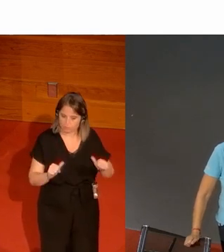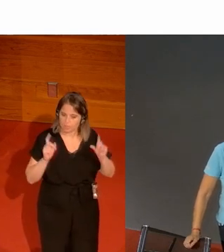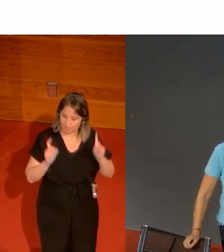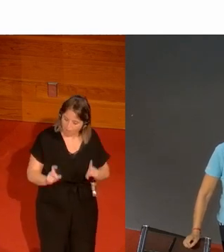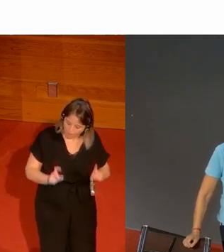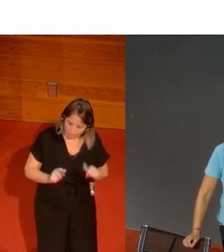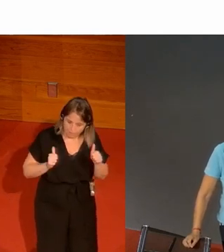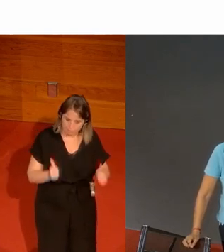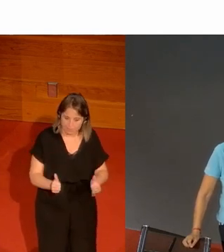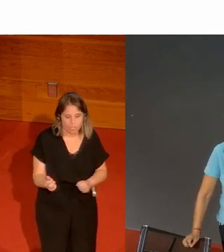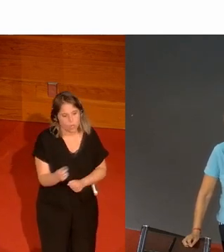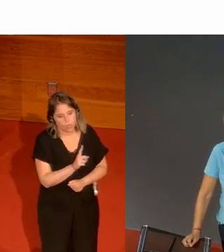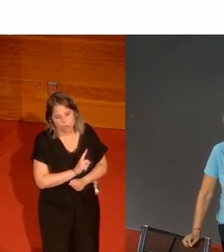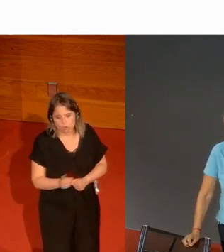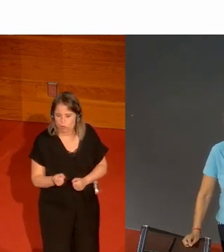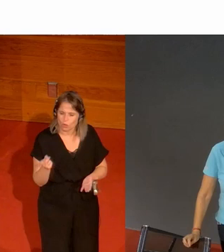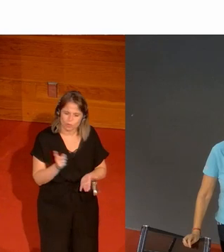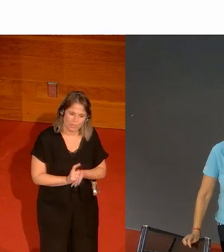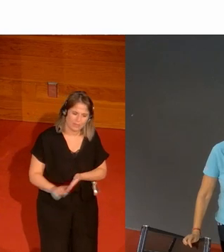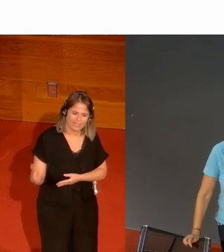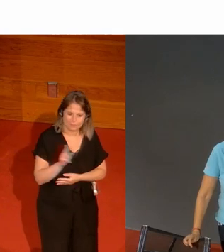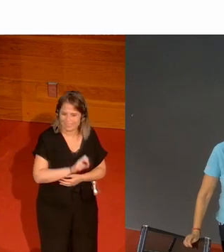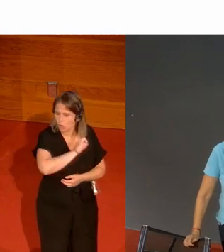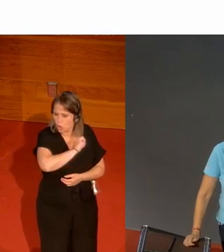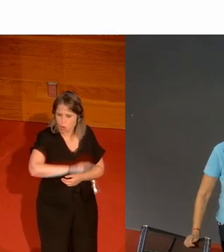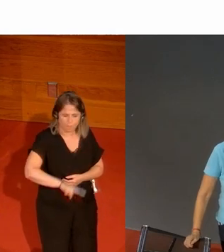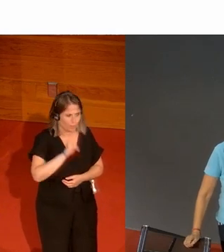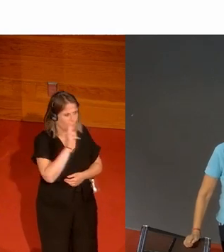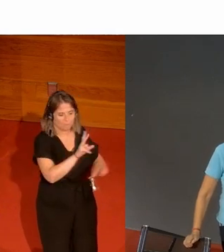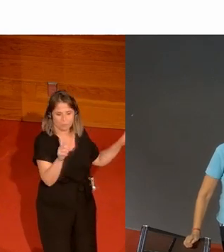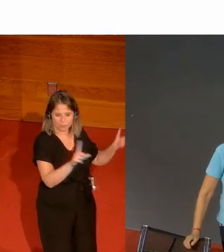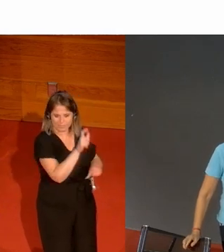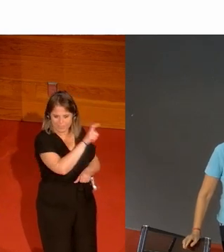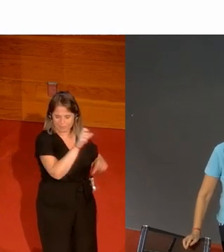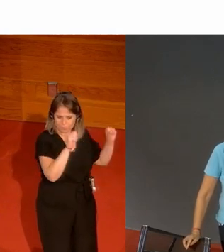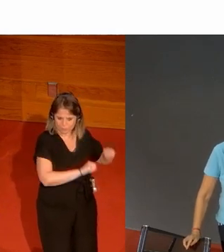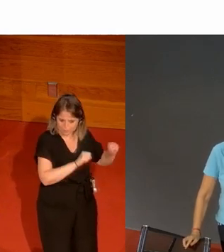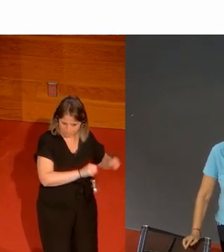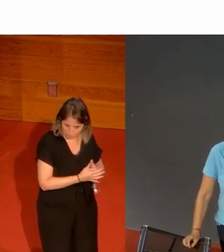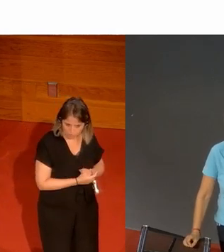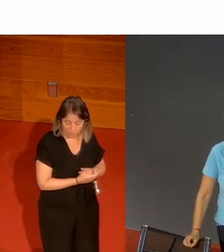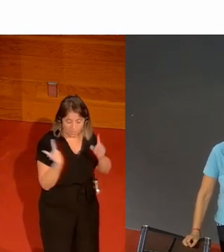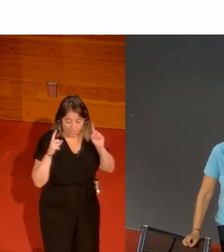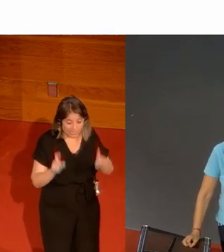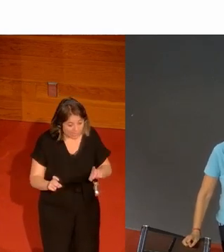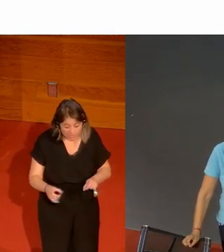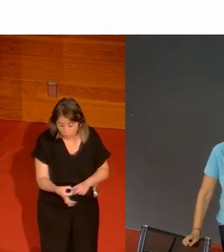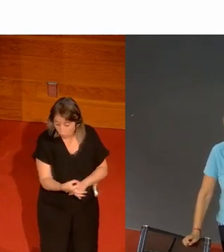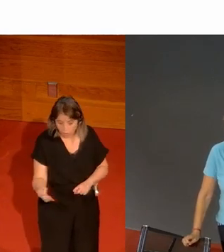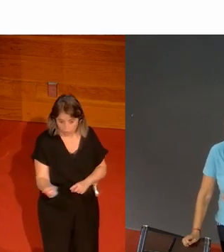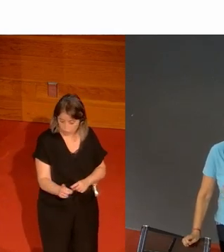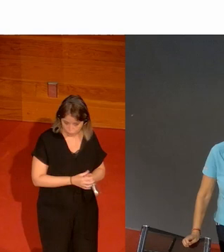estas cosas y a no repetir lo peor de lo que vemos en la tele con los mayores y enseñarles que eso no es correcto